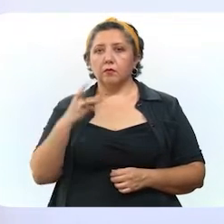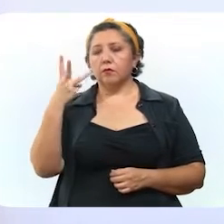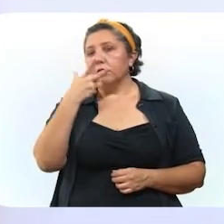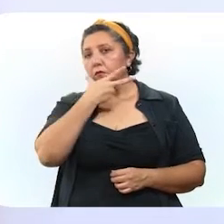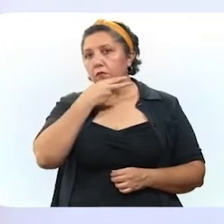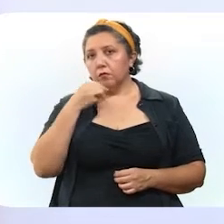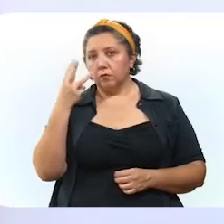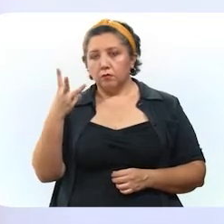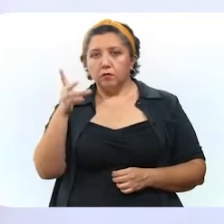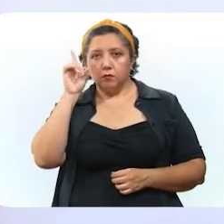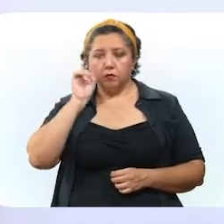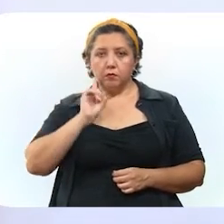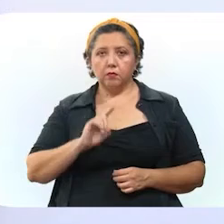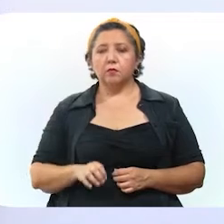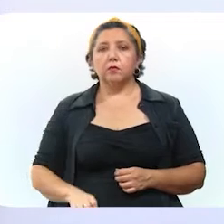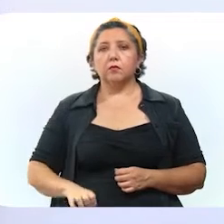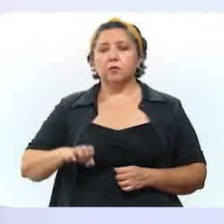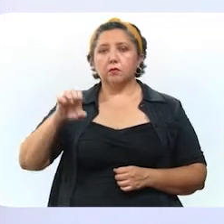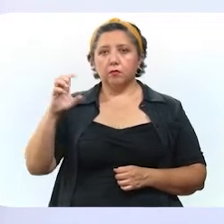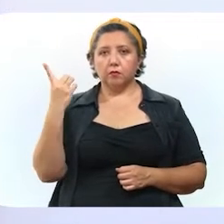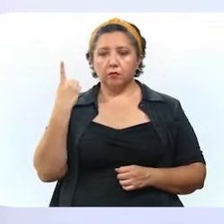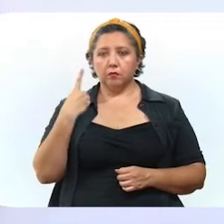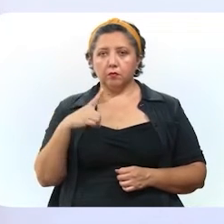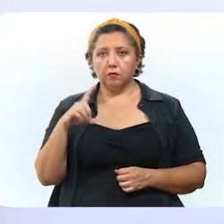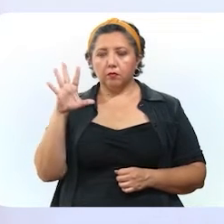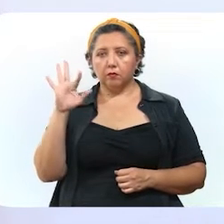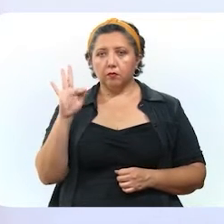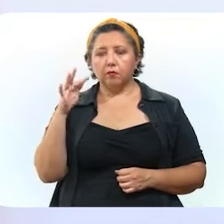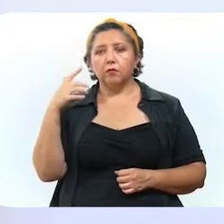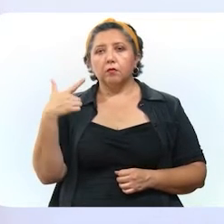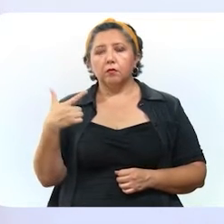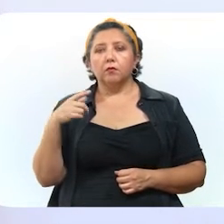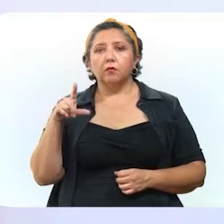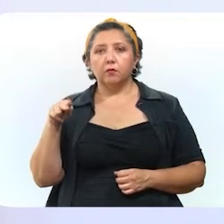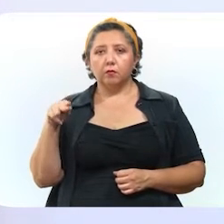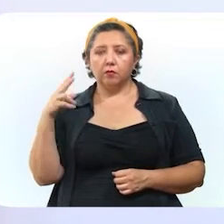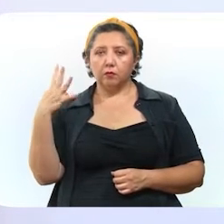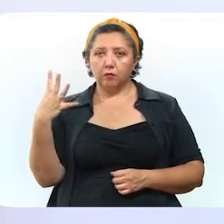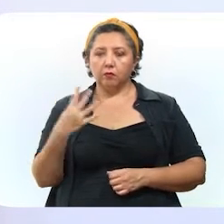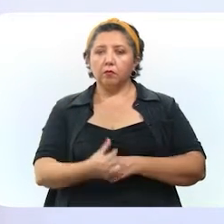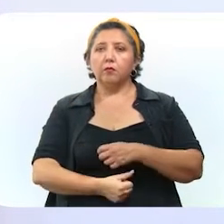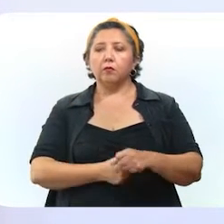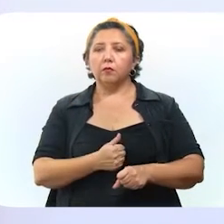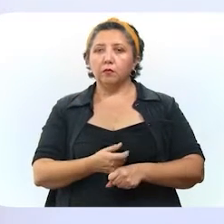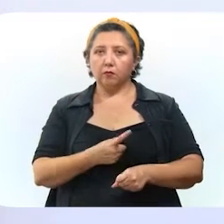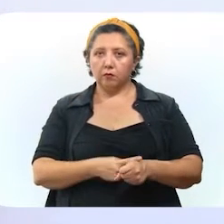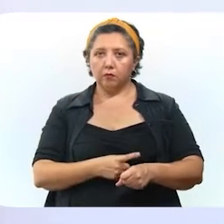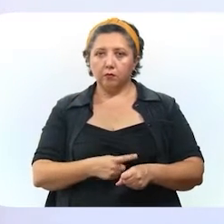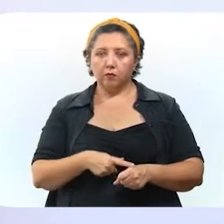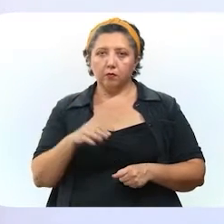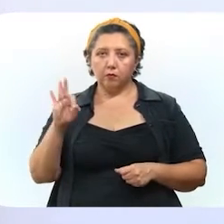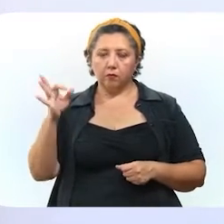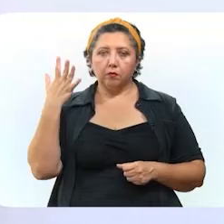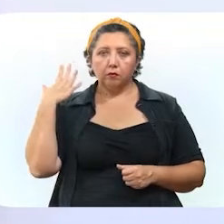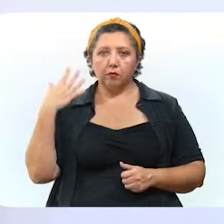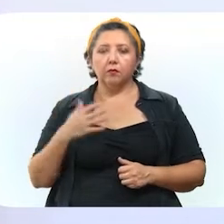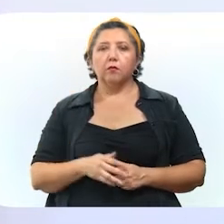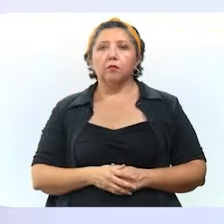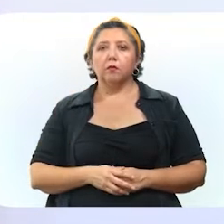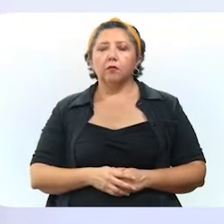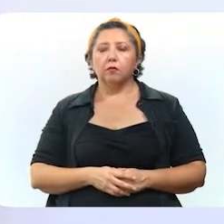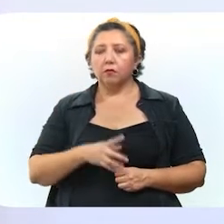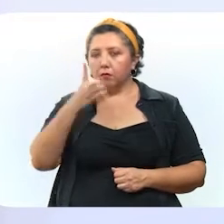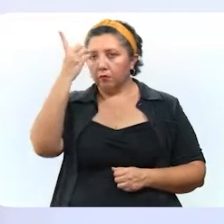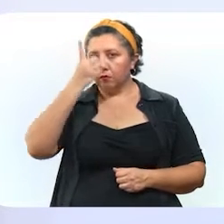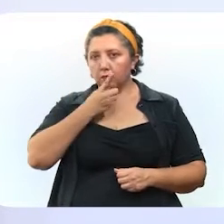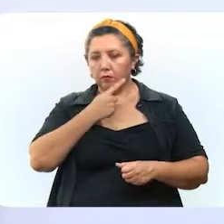tres hombres y tres mujeres de un rango de edad de 47,84 años. Sus principales enfermedades fueron